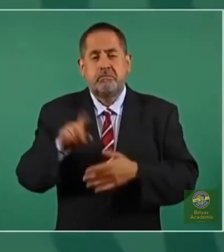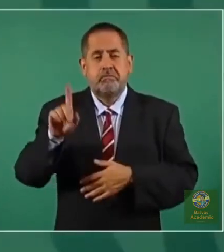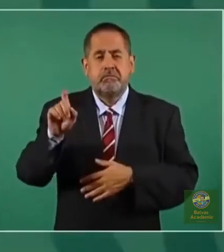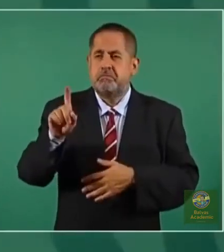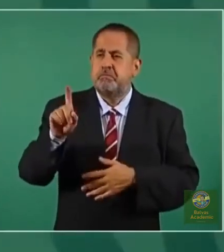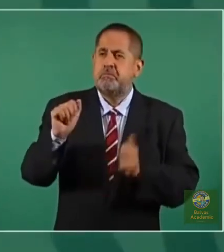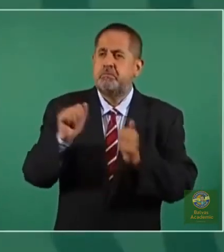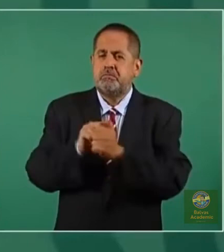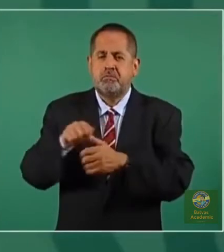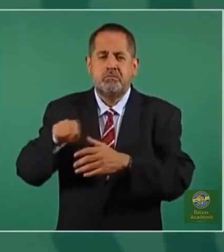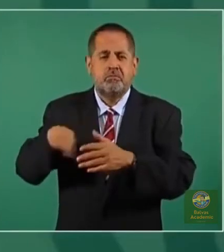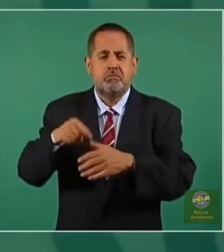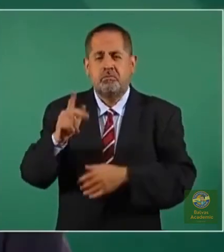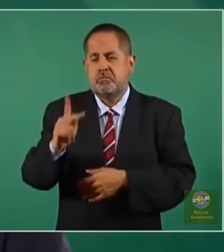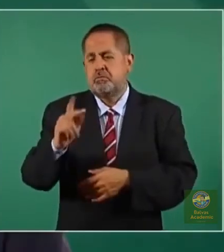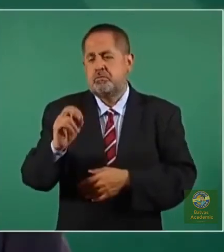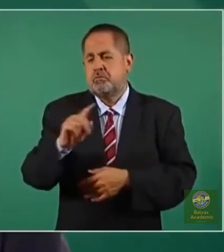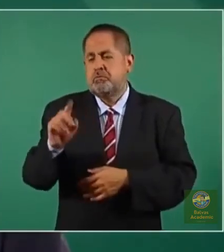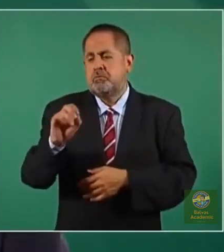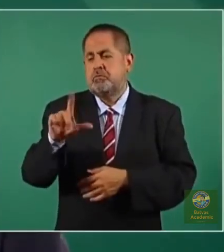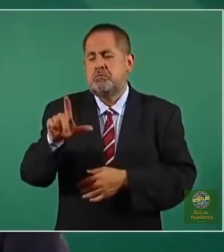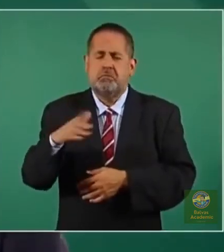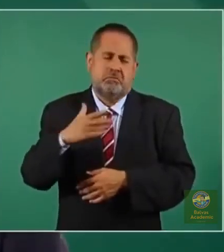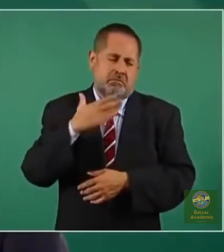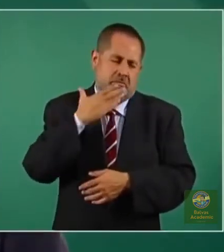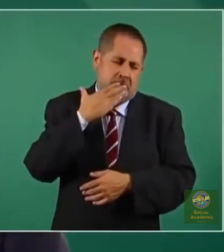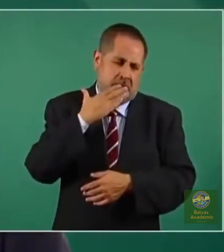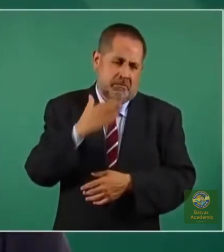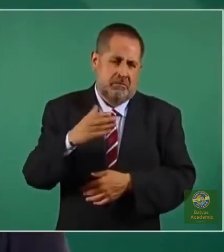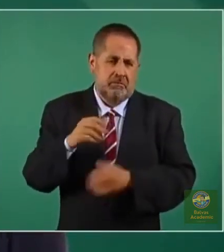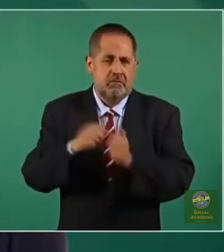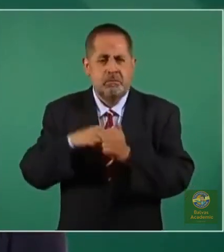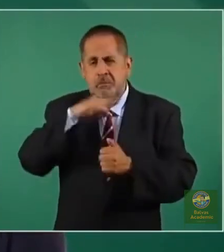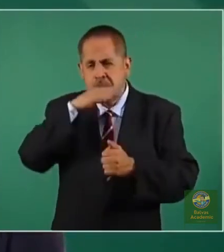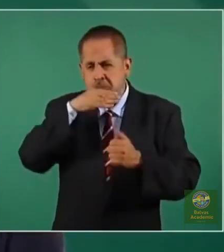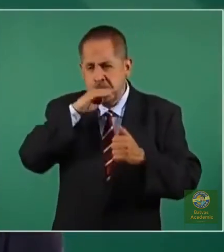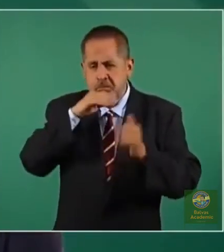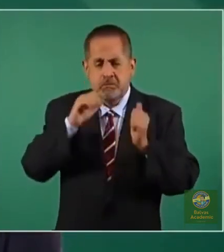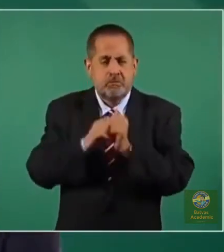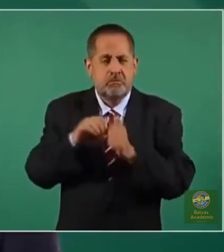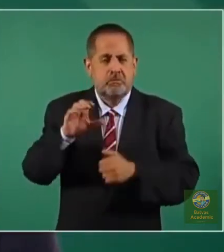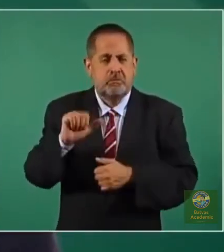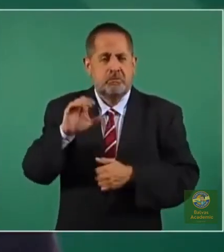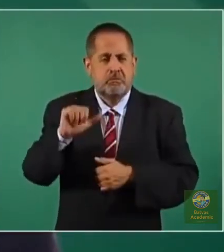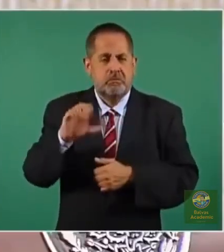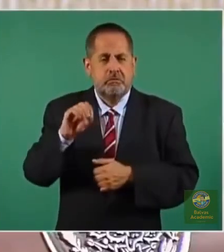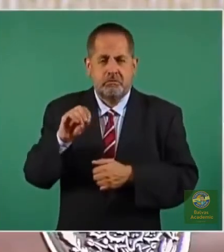Un pozole, que es maíz con cacao,